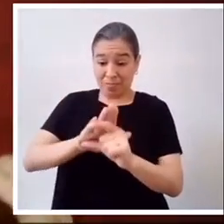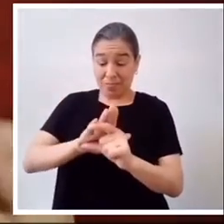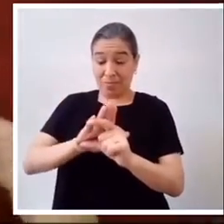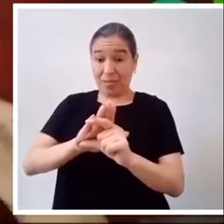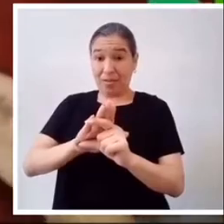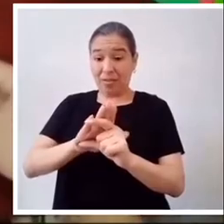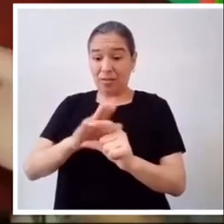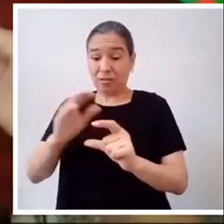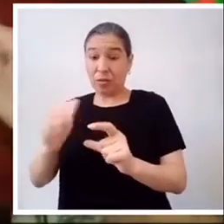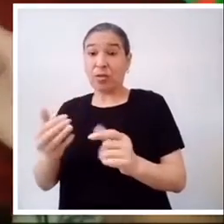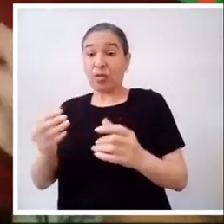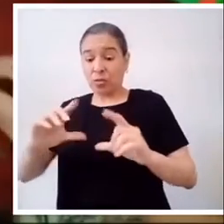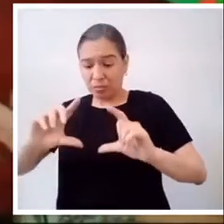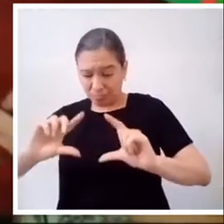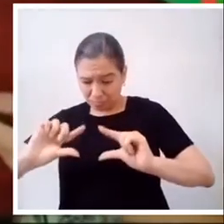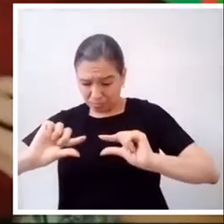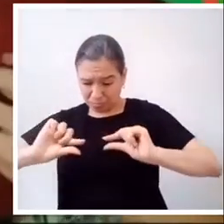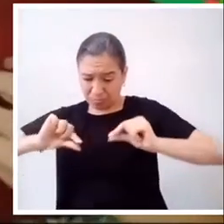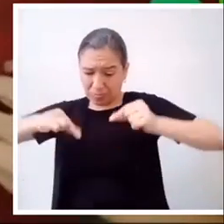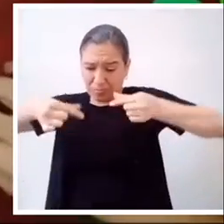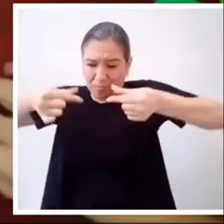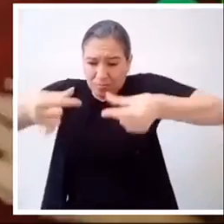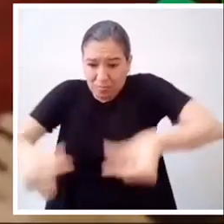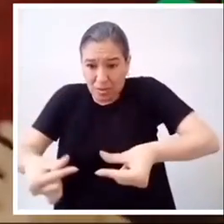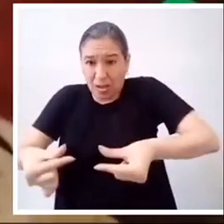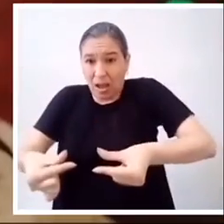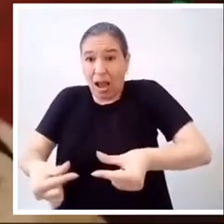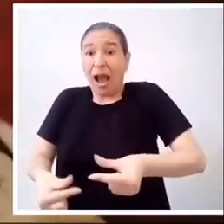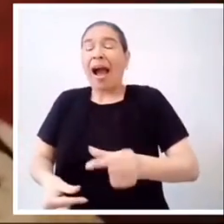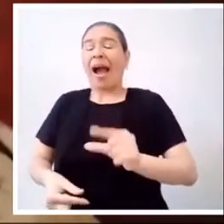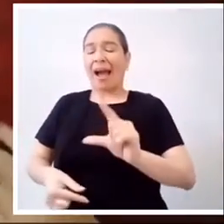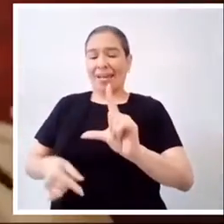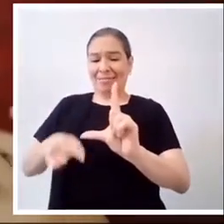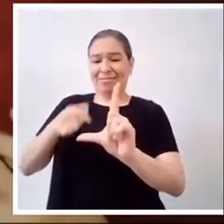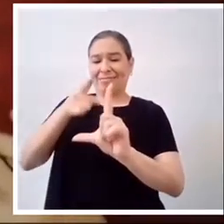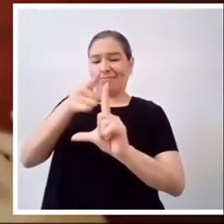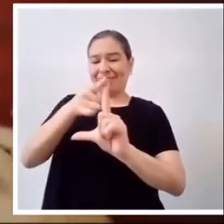mitad, y hacemos un nuevo doblez,